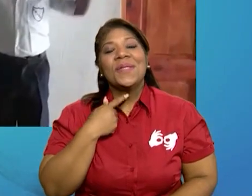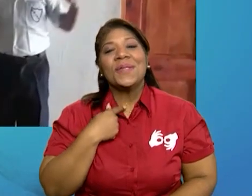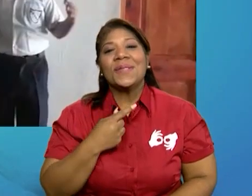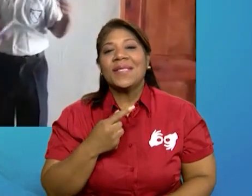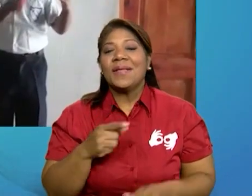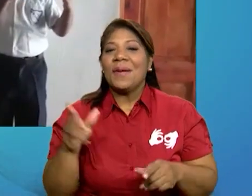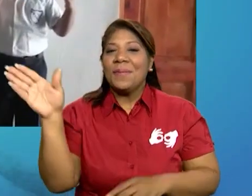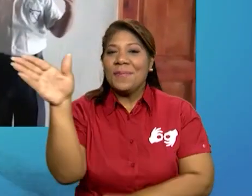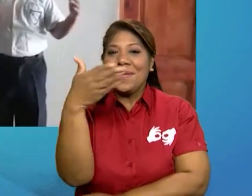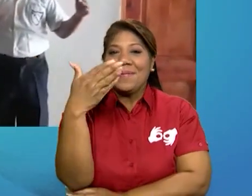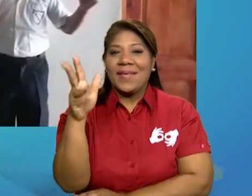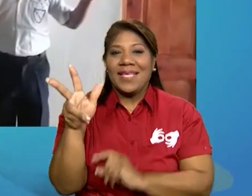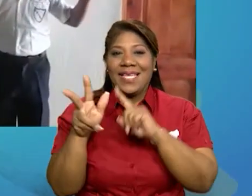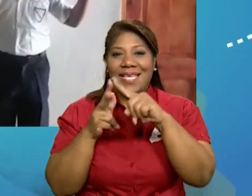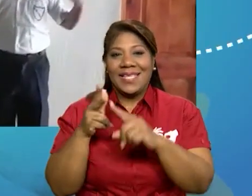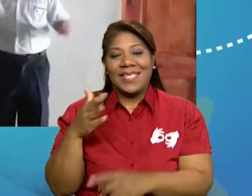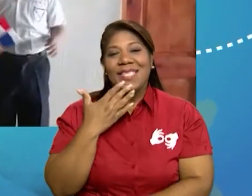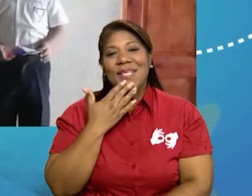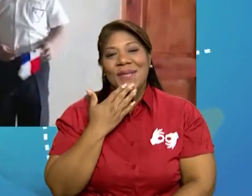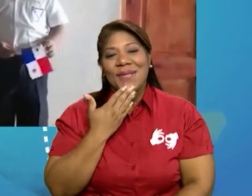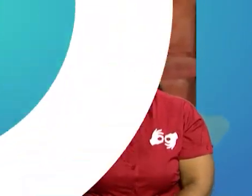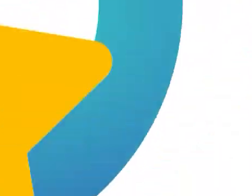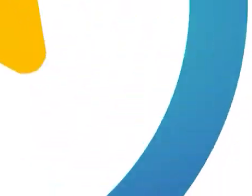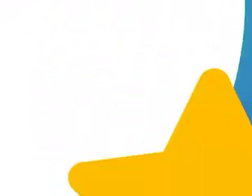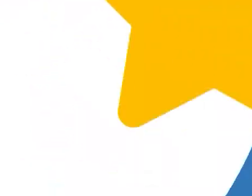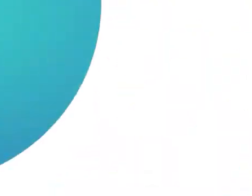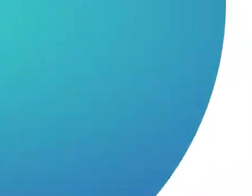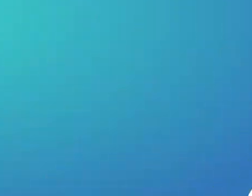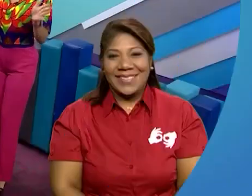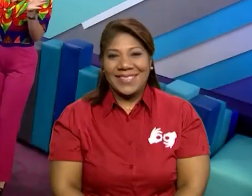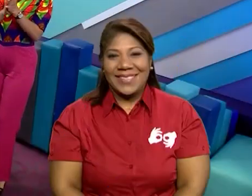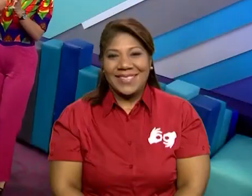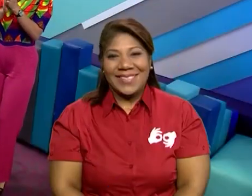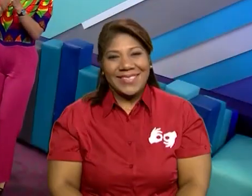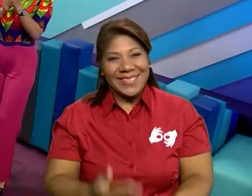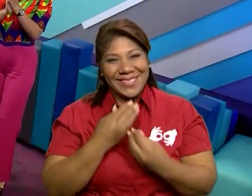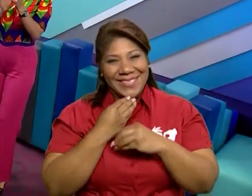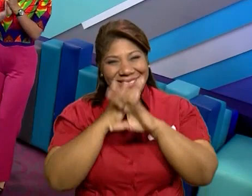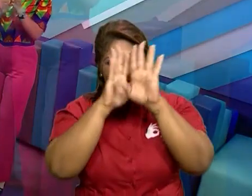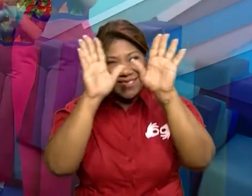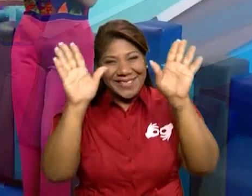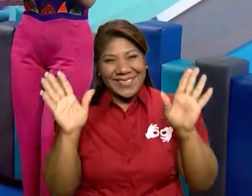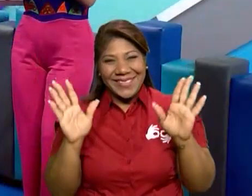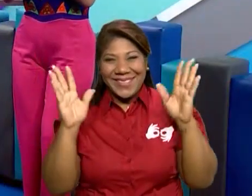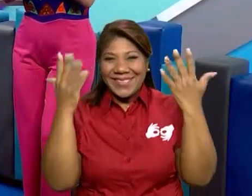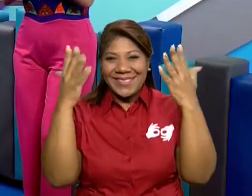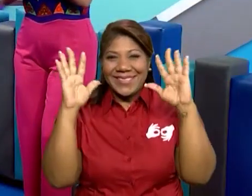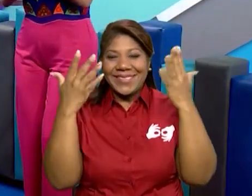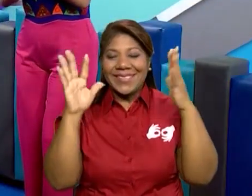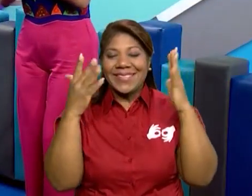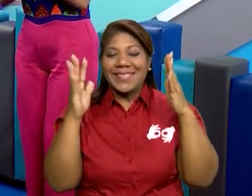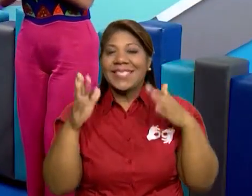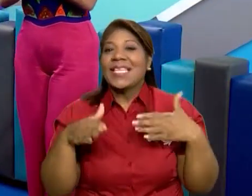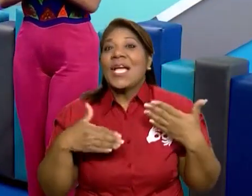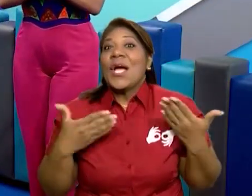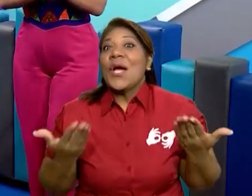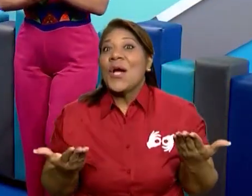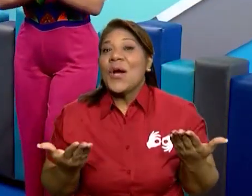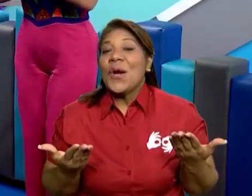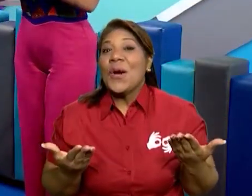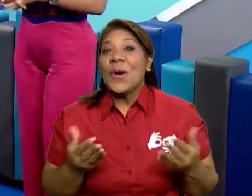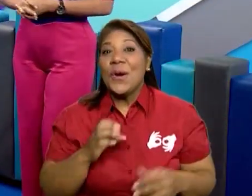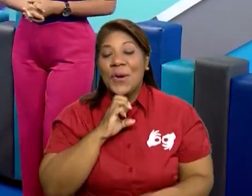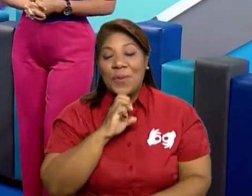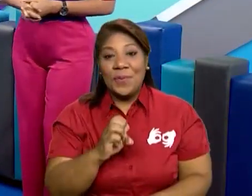mi bandera tricolor. Muchas gracias. Buenos días. ¿Cómo están?